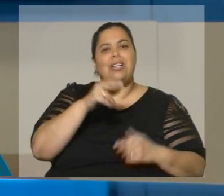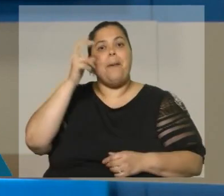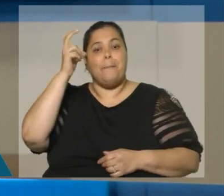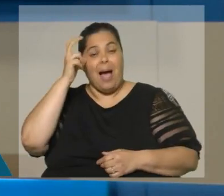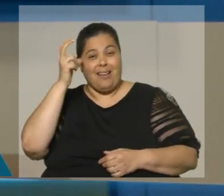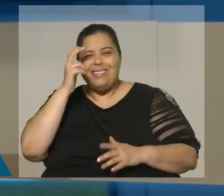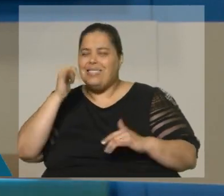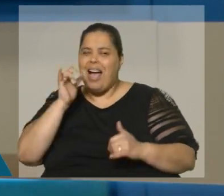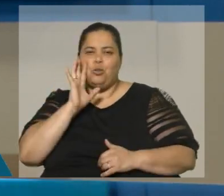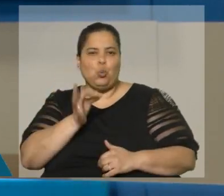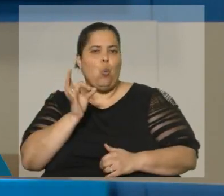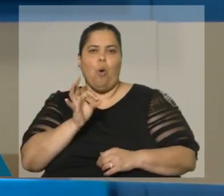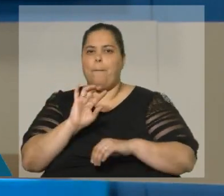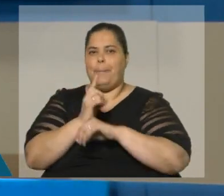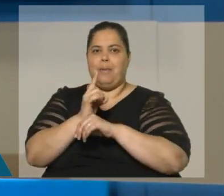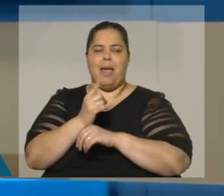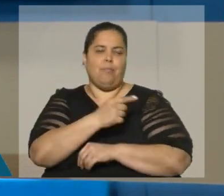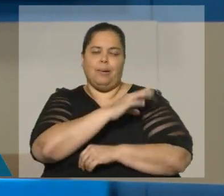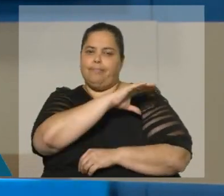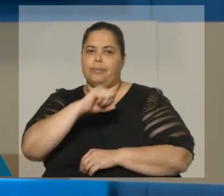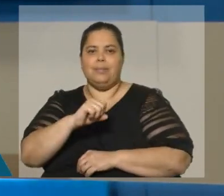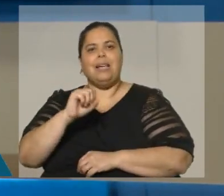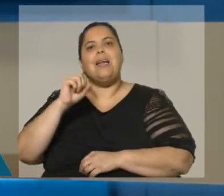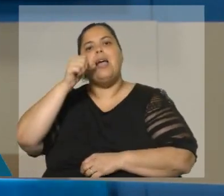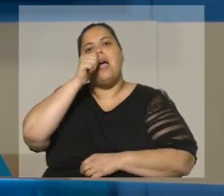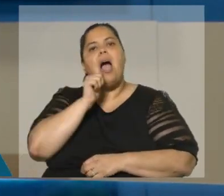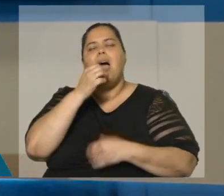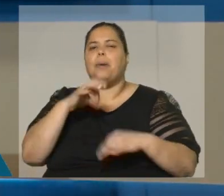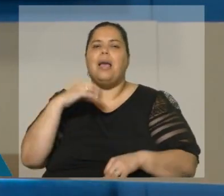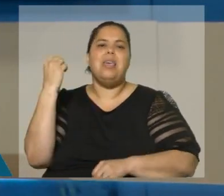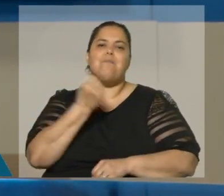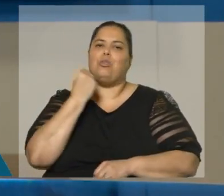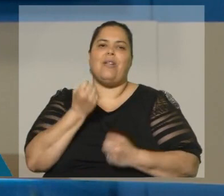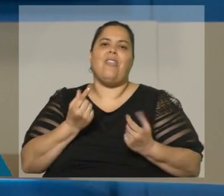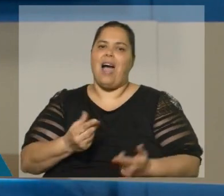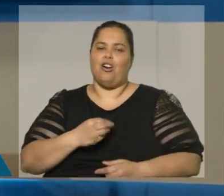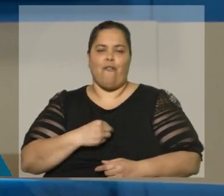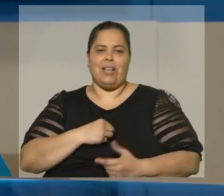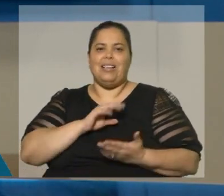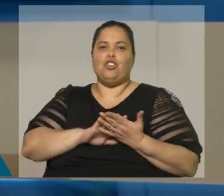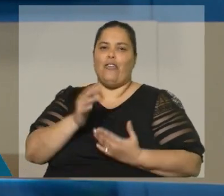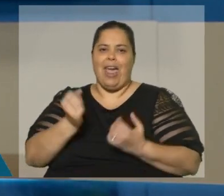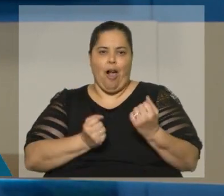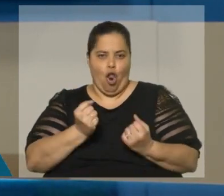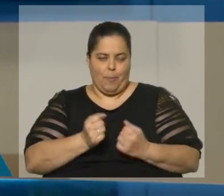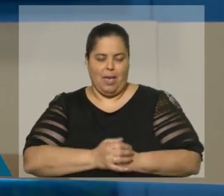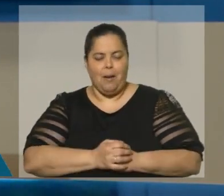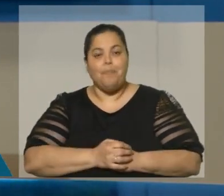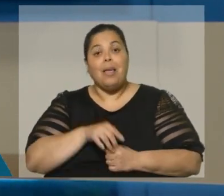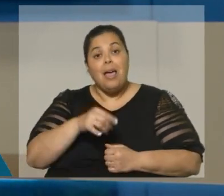supo captar desde el comienzo la importancia que podía tener para generar confianza. Y yo decía, tuvo problemas